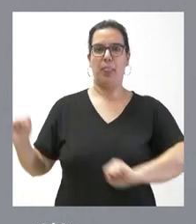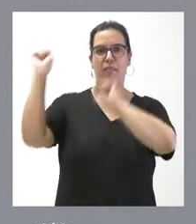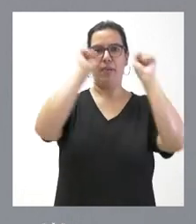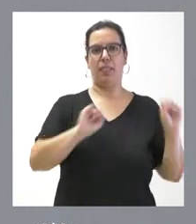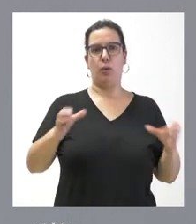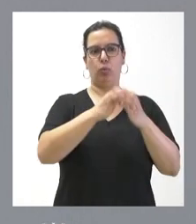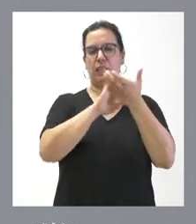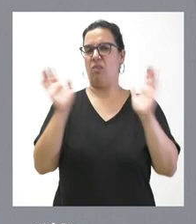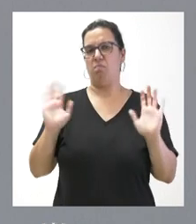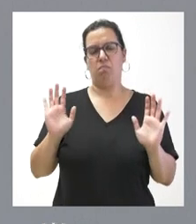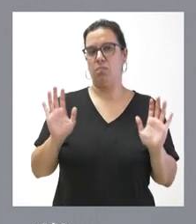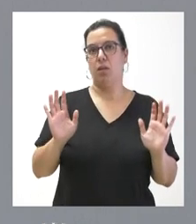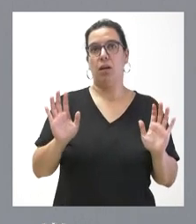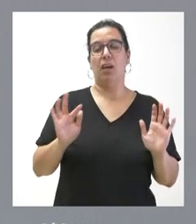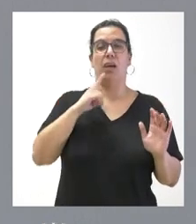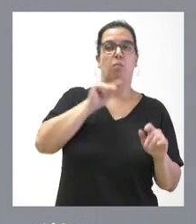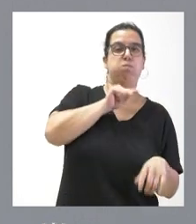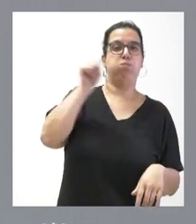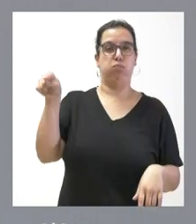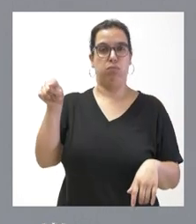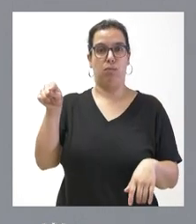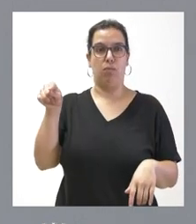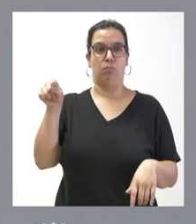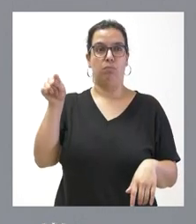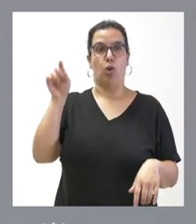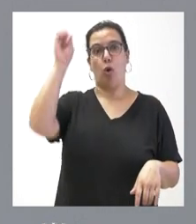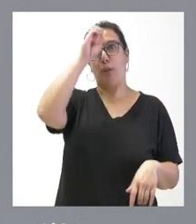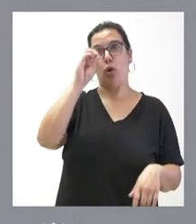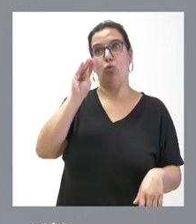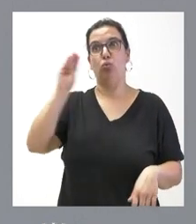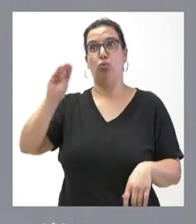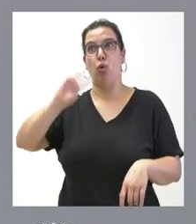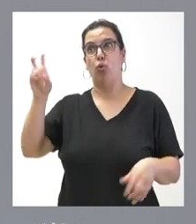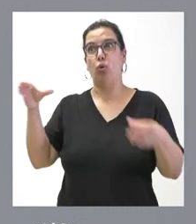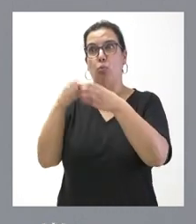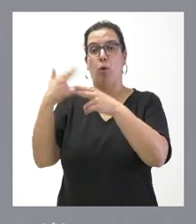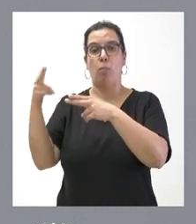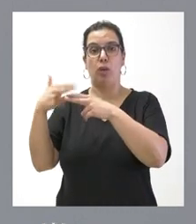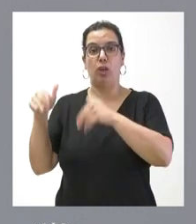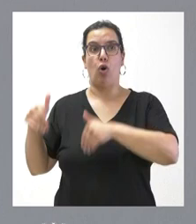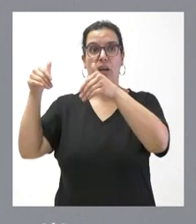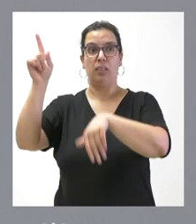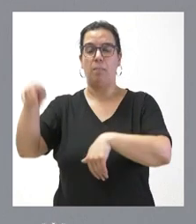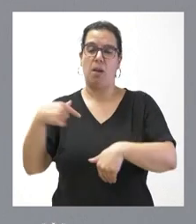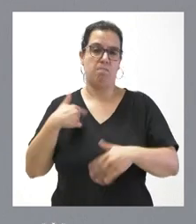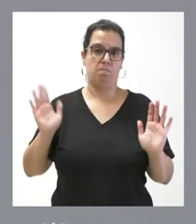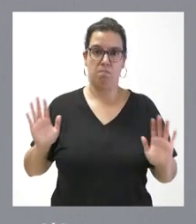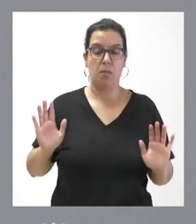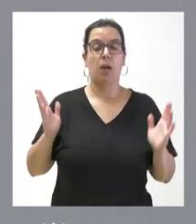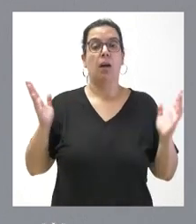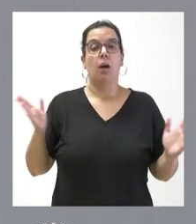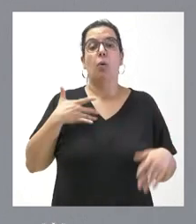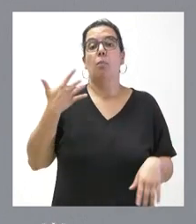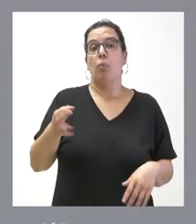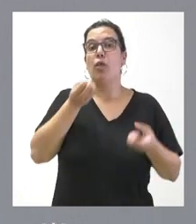posición de la Junta de Castilla y León, ni menos para atacar lo que puedan ser los planteamientos de un partido político que se presenta a unas elecciones. Sí les